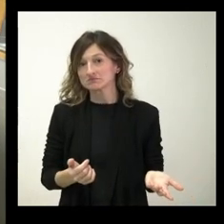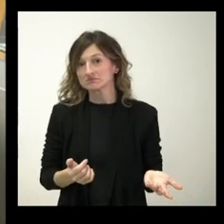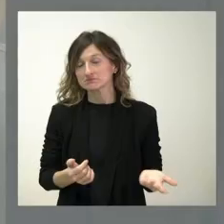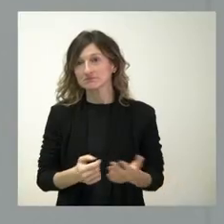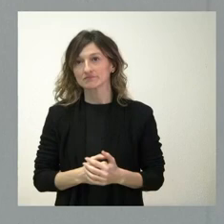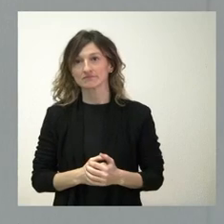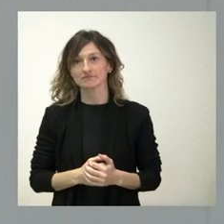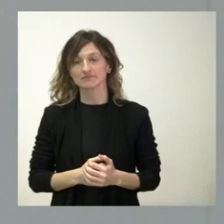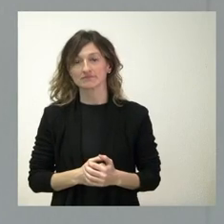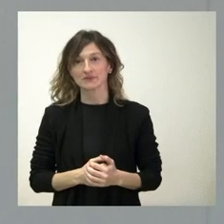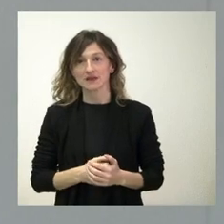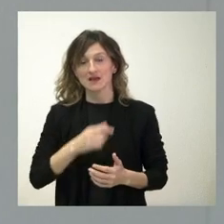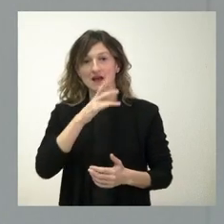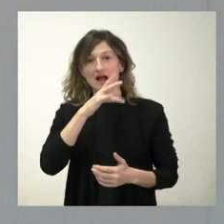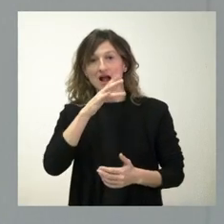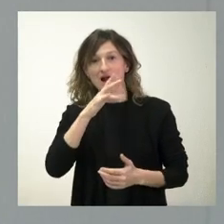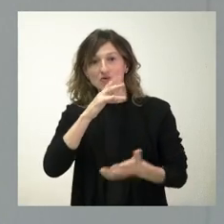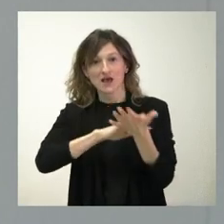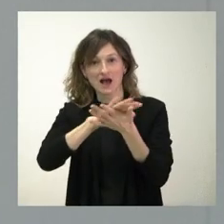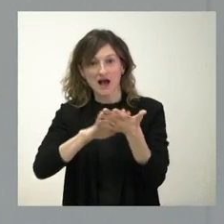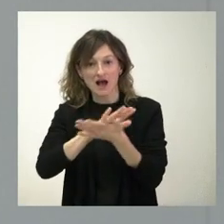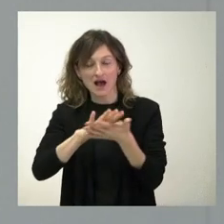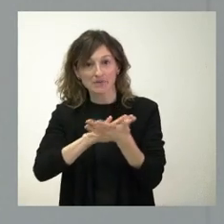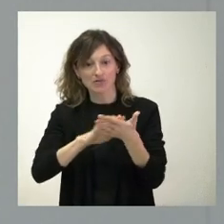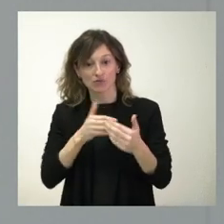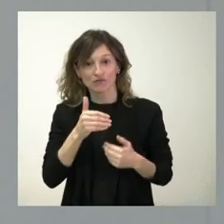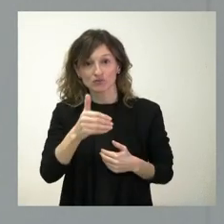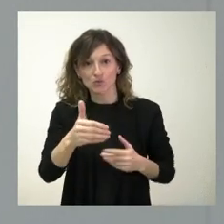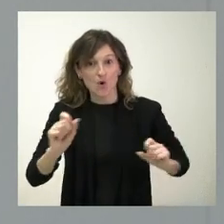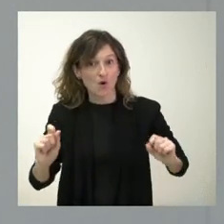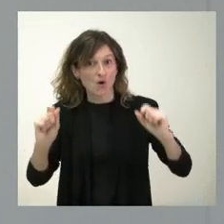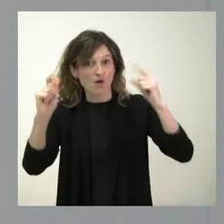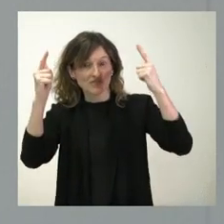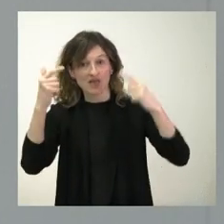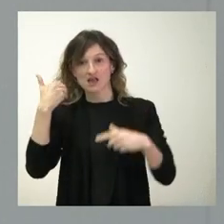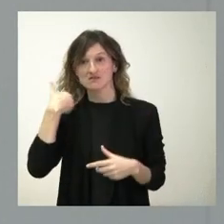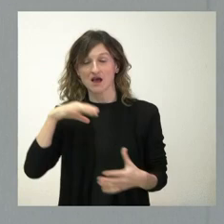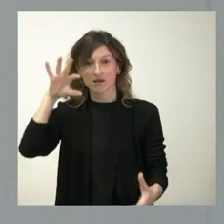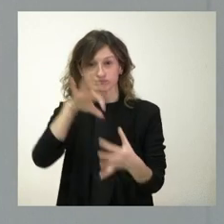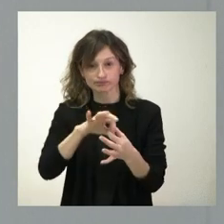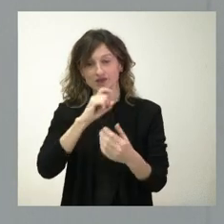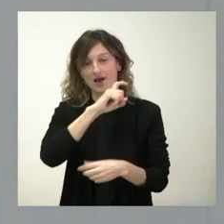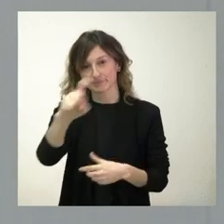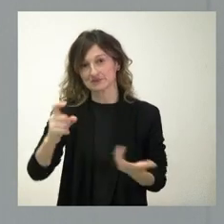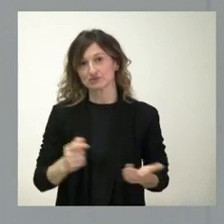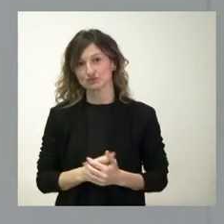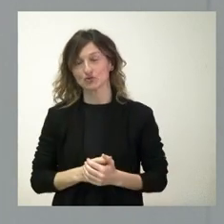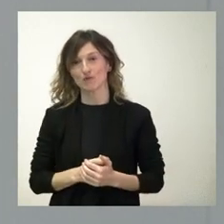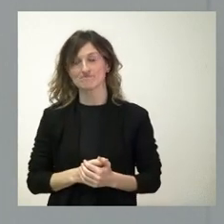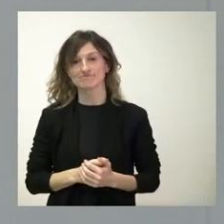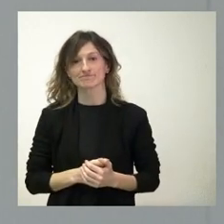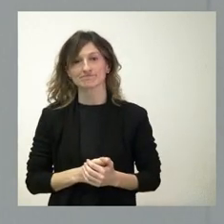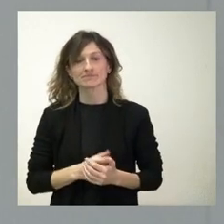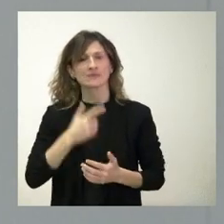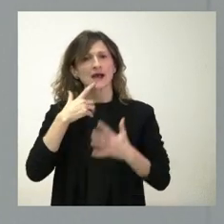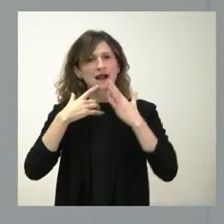Bueno, eso es lo que se está en estos momentos hablando. Y por tanto, cuando haya alguna noticia al respecto, se la informaremos. Lo que hoy le puedo hacer es que le